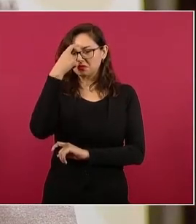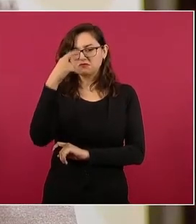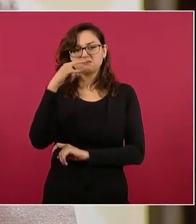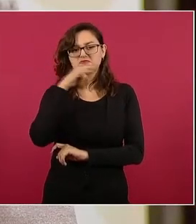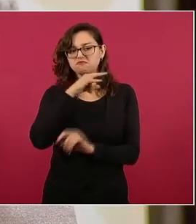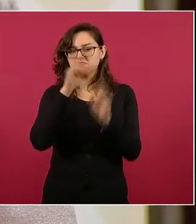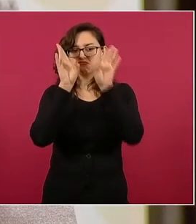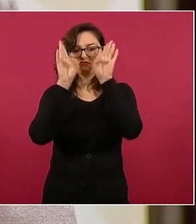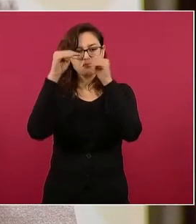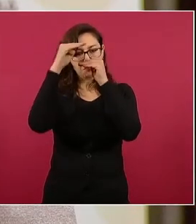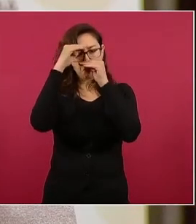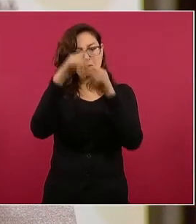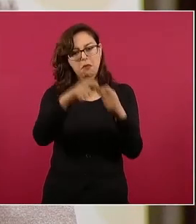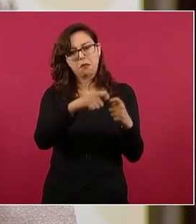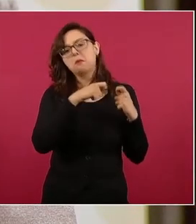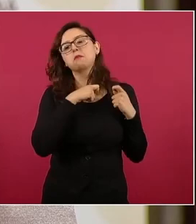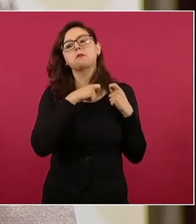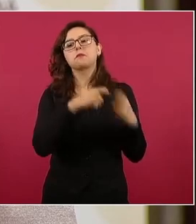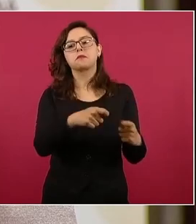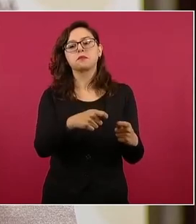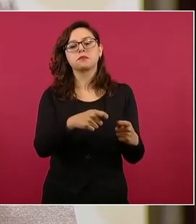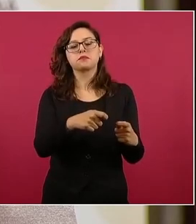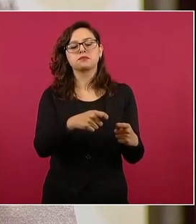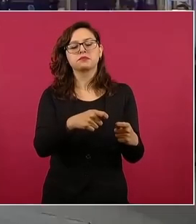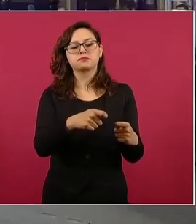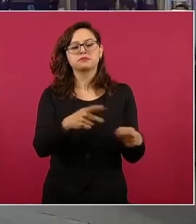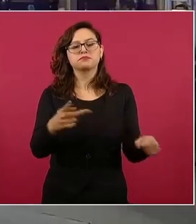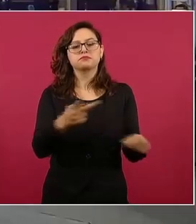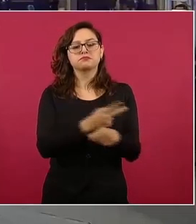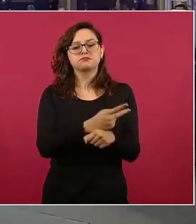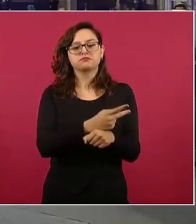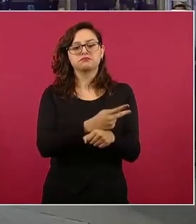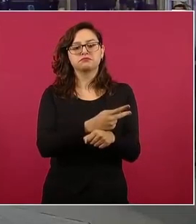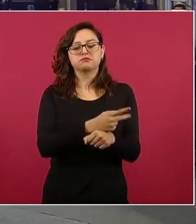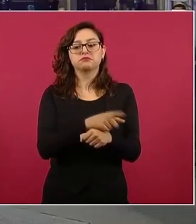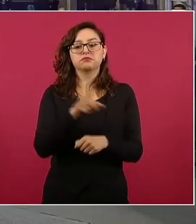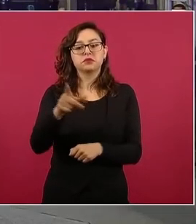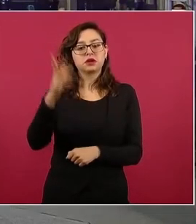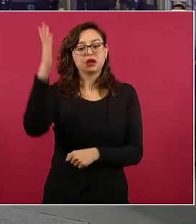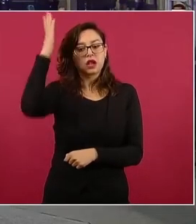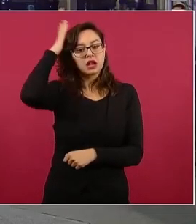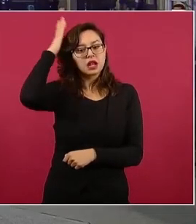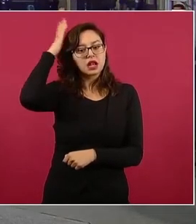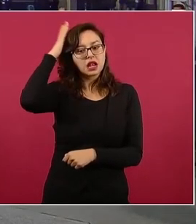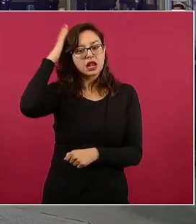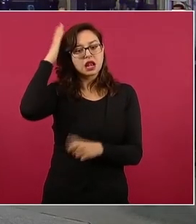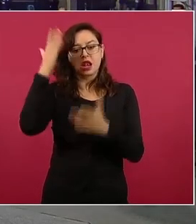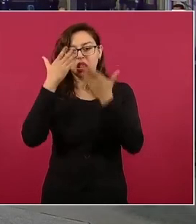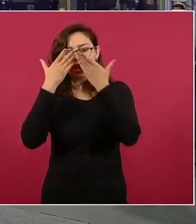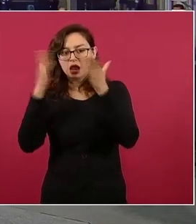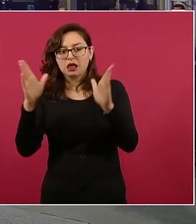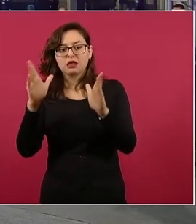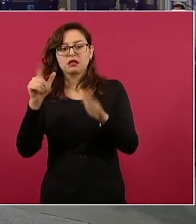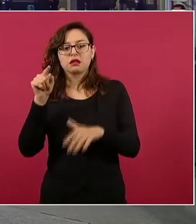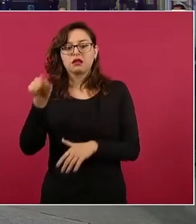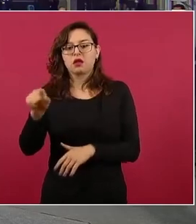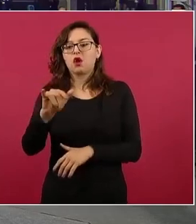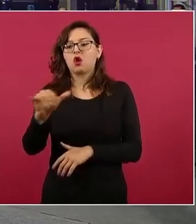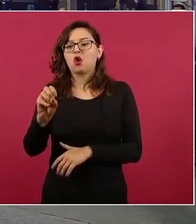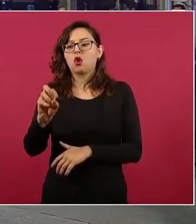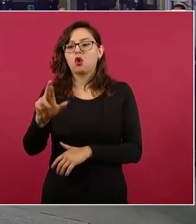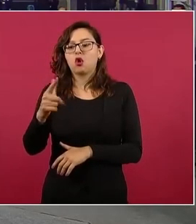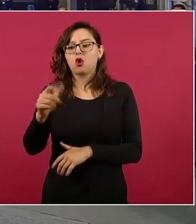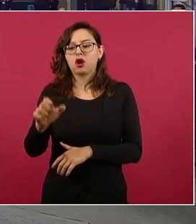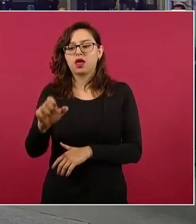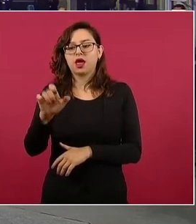causó el asesinato del gran líder liberal Jorge